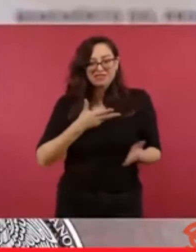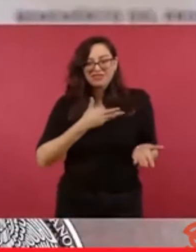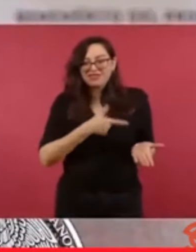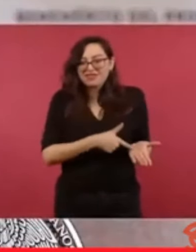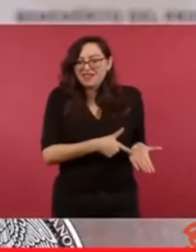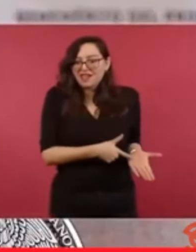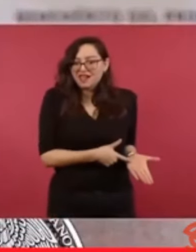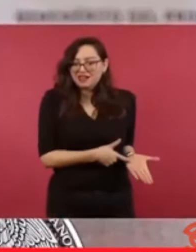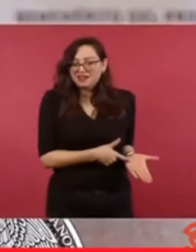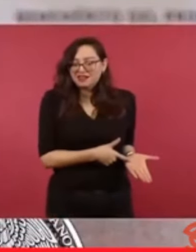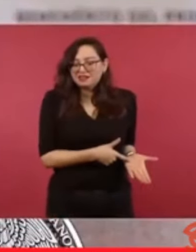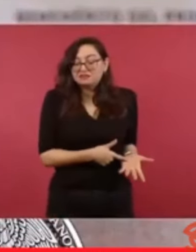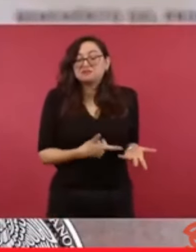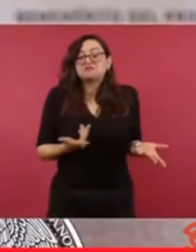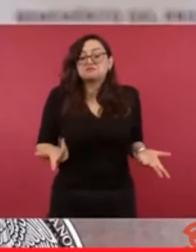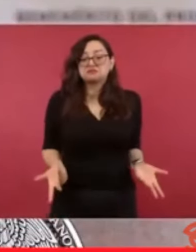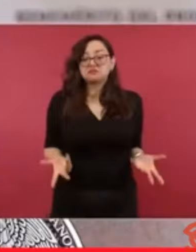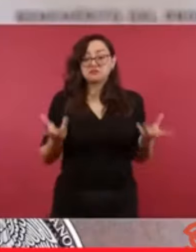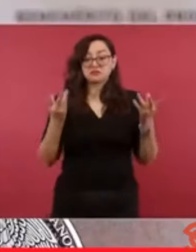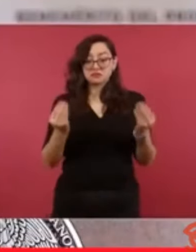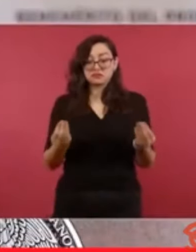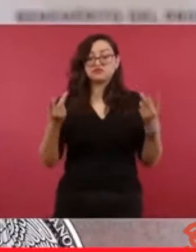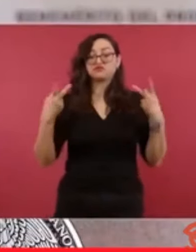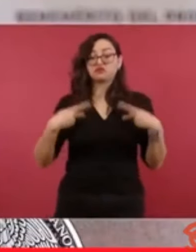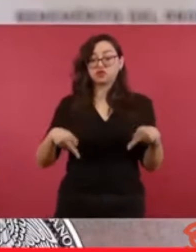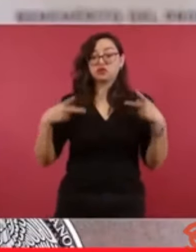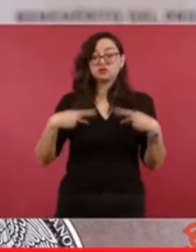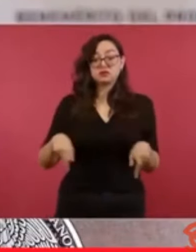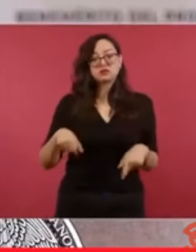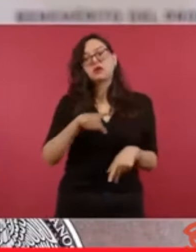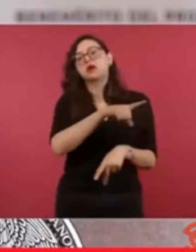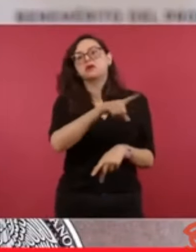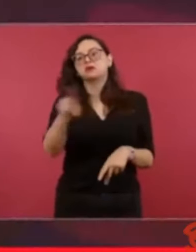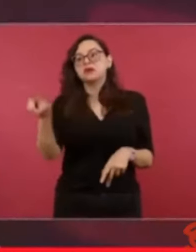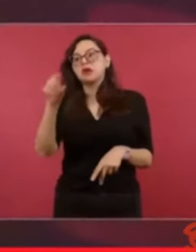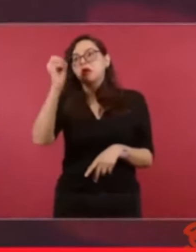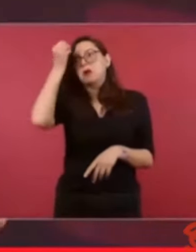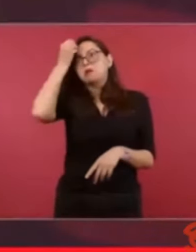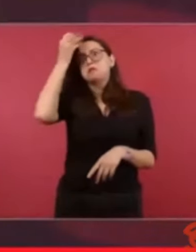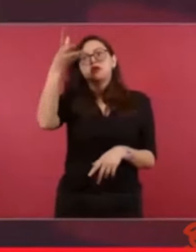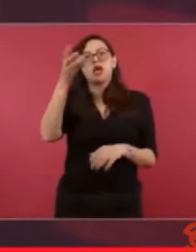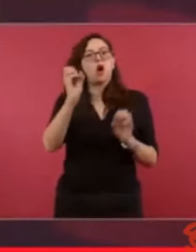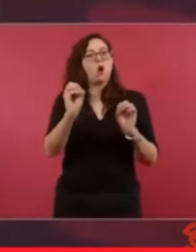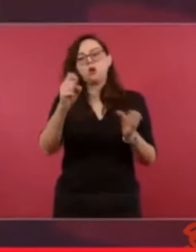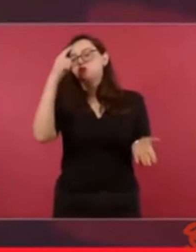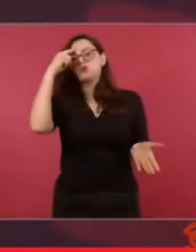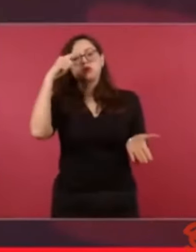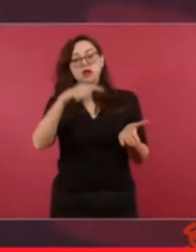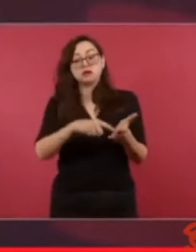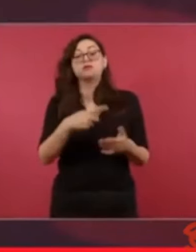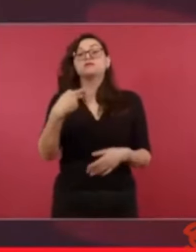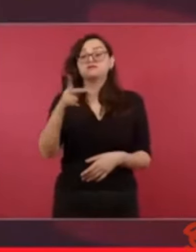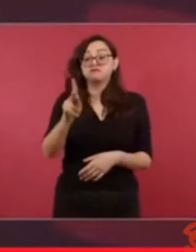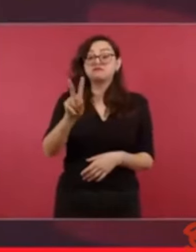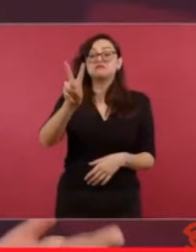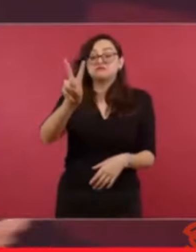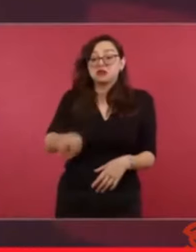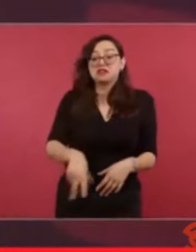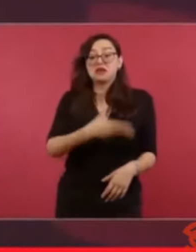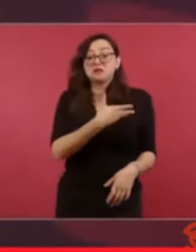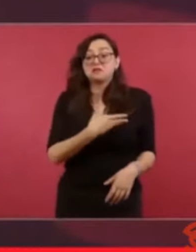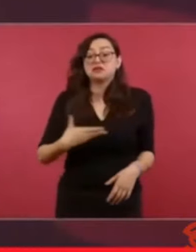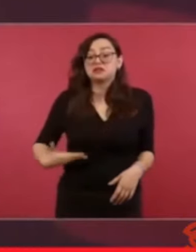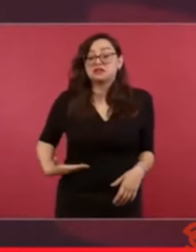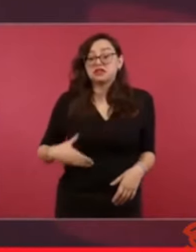Calderón se robó la elección, sí, se robó la elección, la verdad se ha revelado a